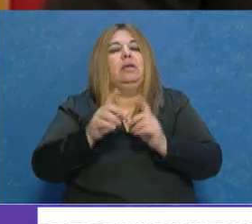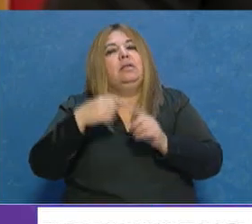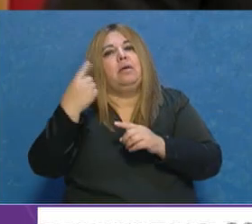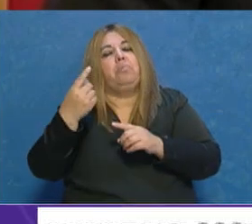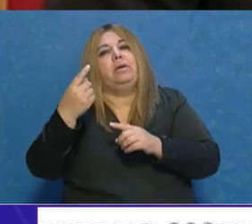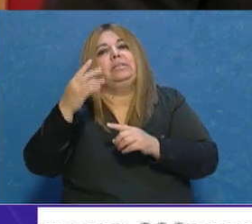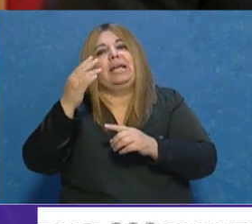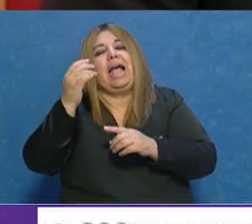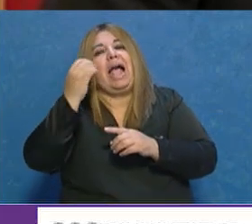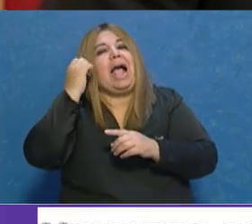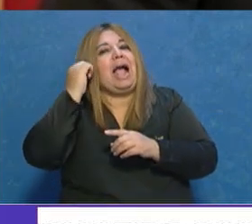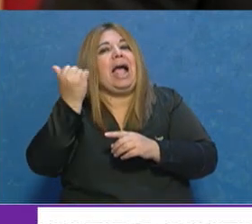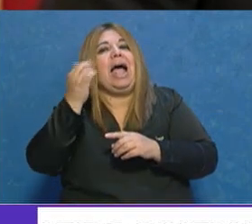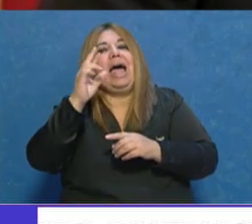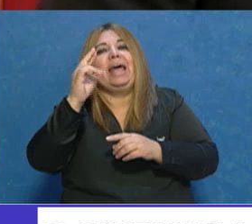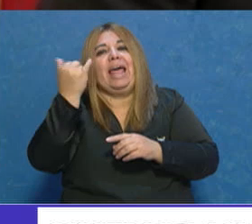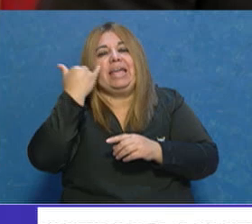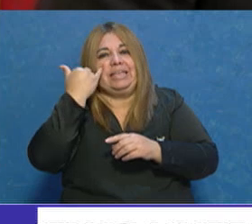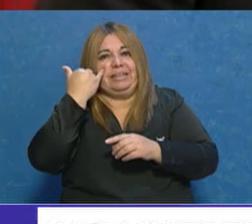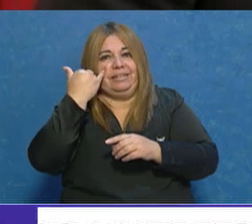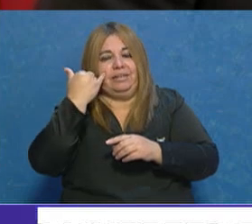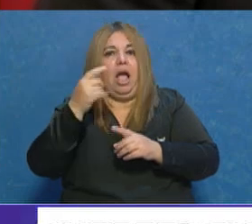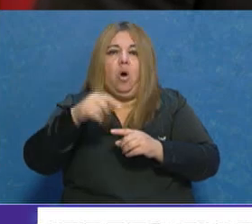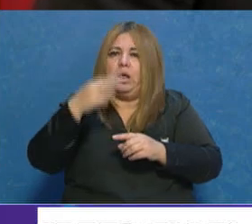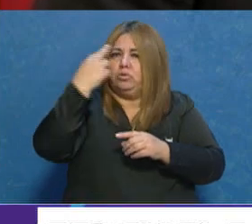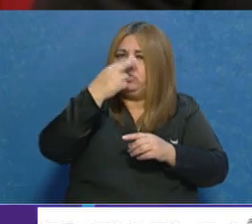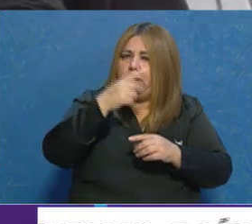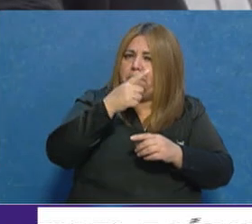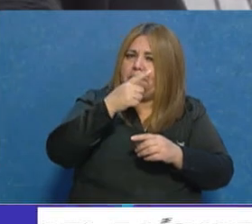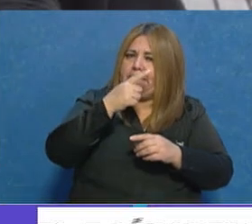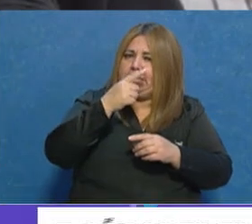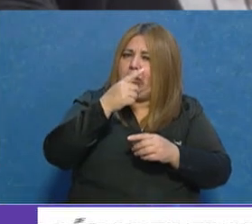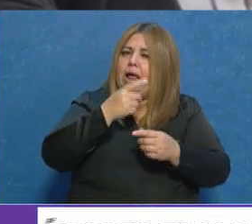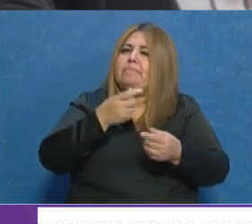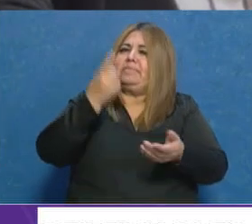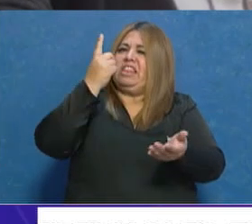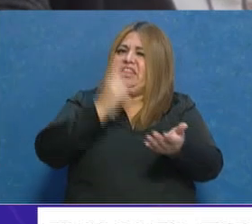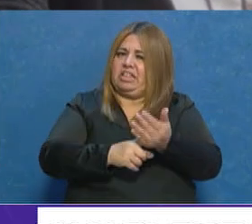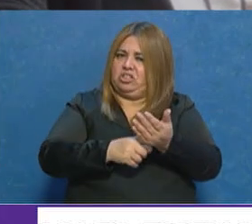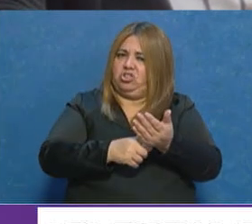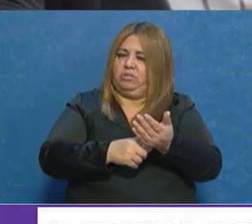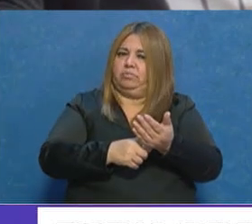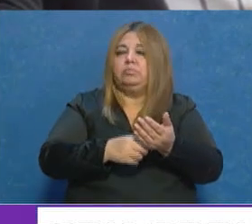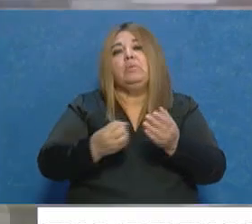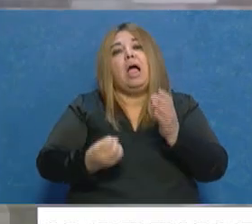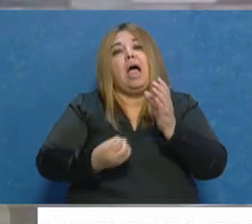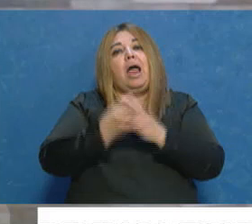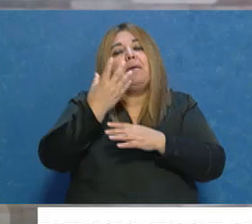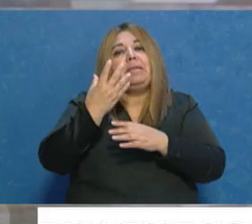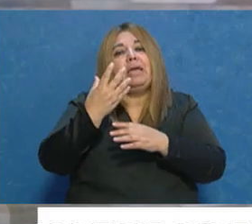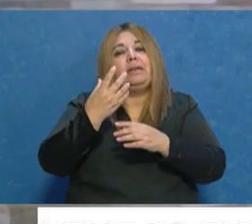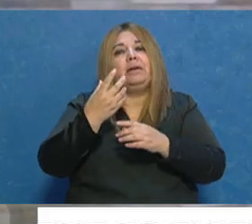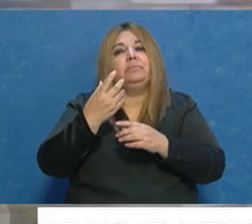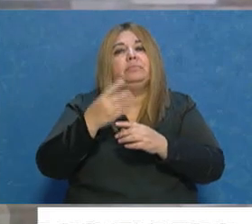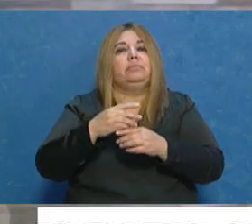Endalmiro Garay. Pero ahora parece que el gobernador Suárez ha tomado definitivamente esta decisión porque esta mañana se conocieron una serie de